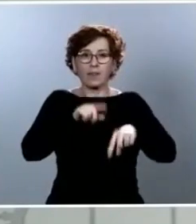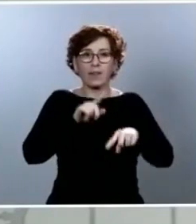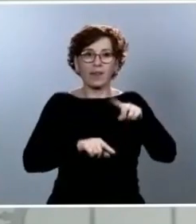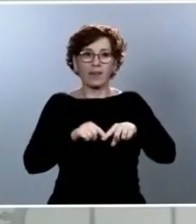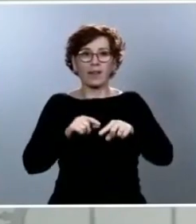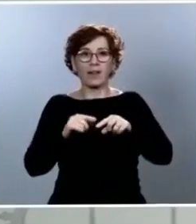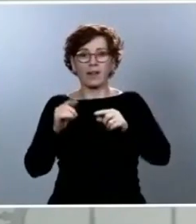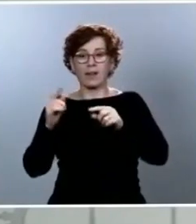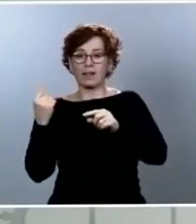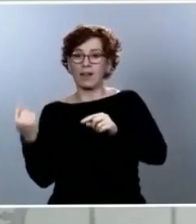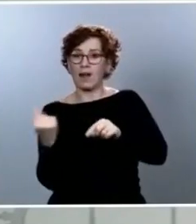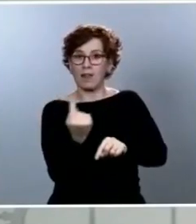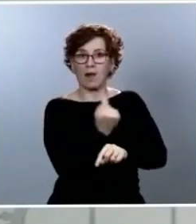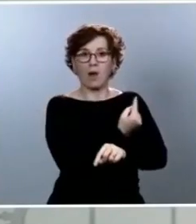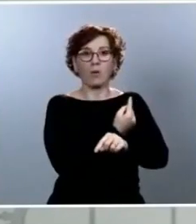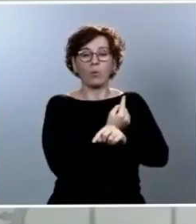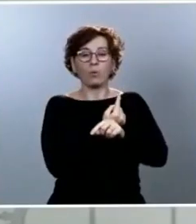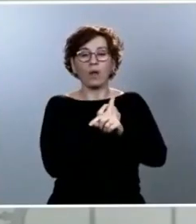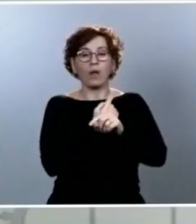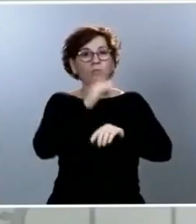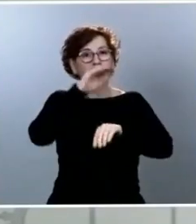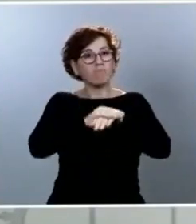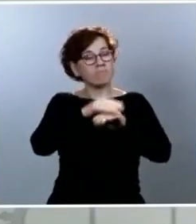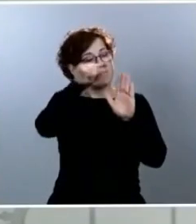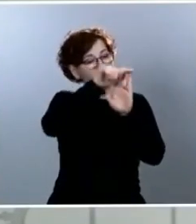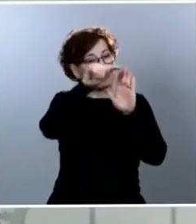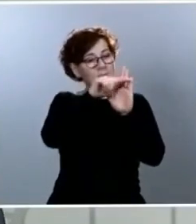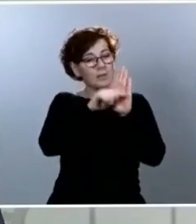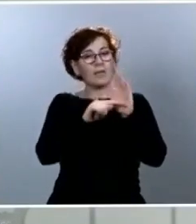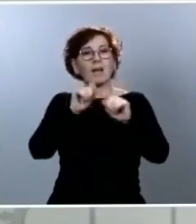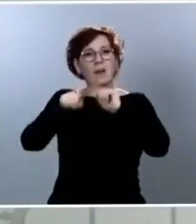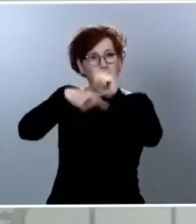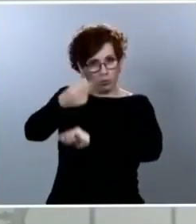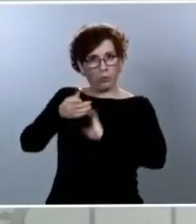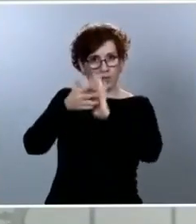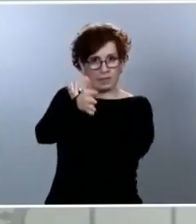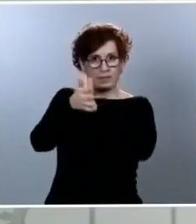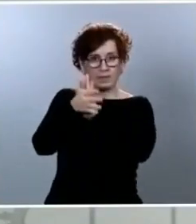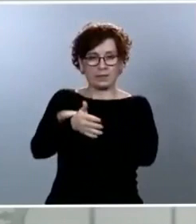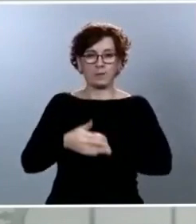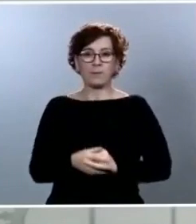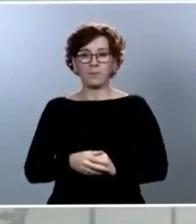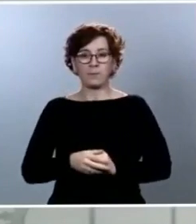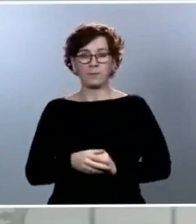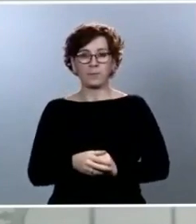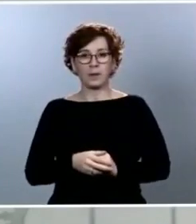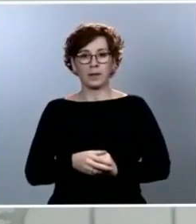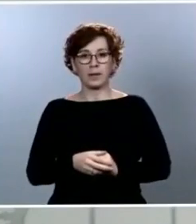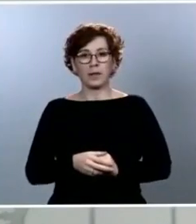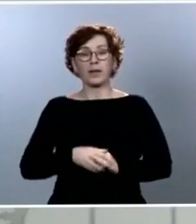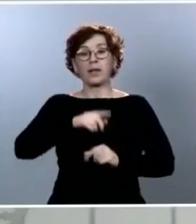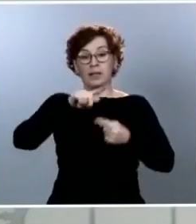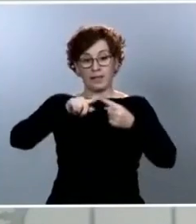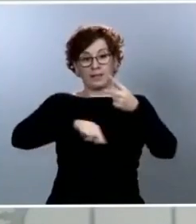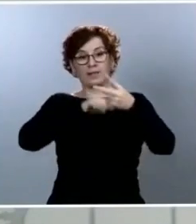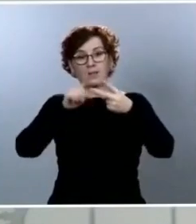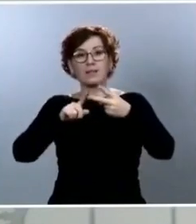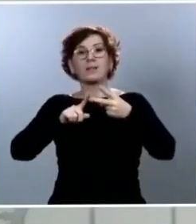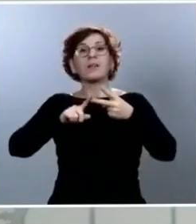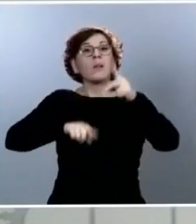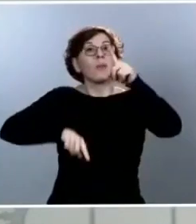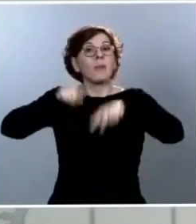atendiendo a una serie de parámetros a los cuales luego me referiré. Junto a la gradualidad, la diferencia territorial, como consecuencia